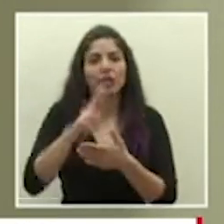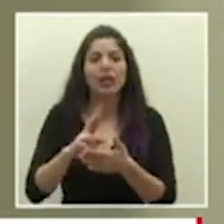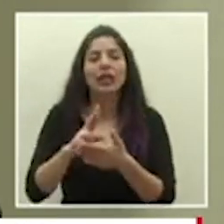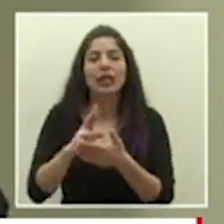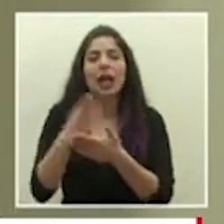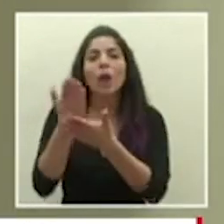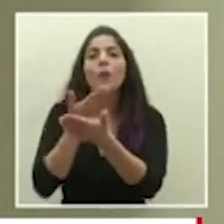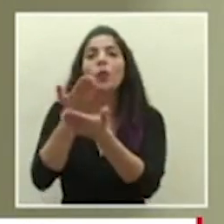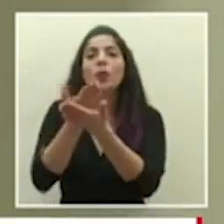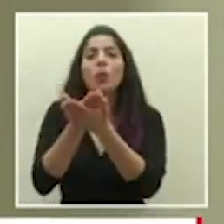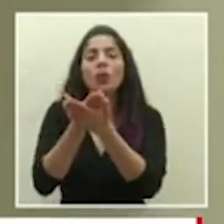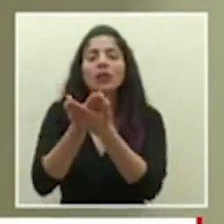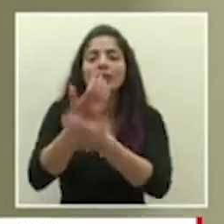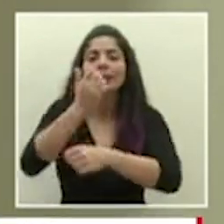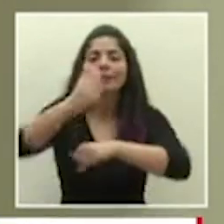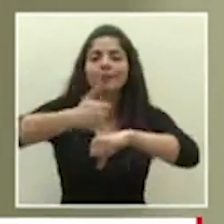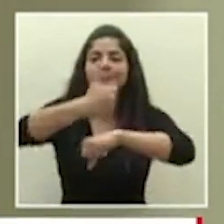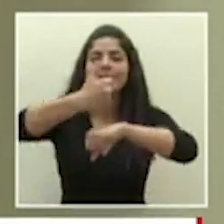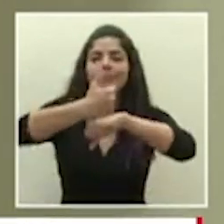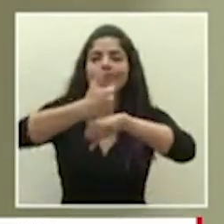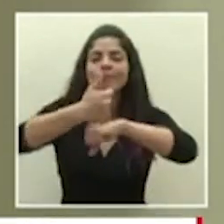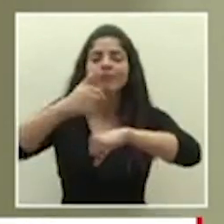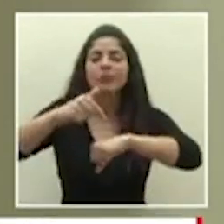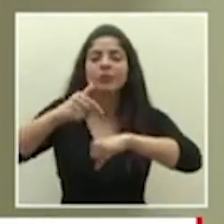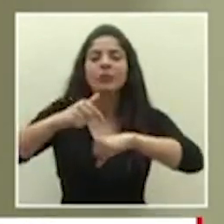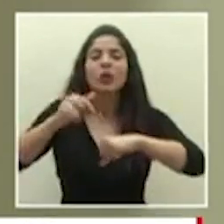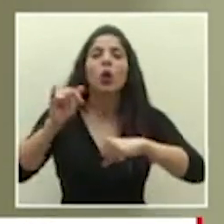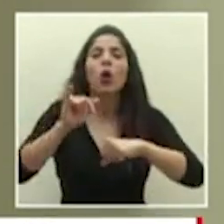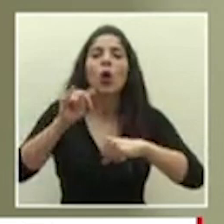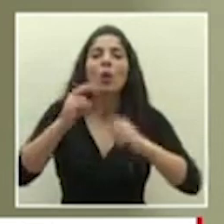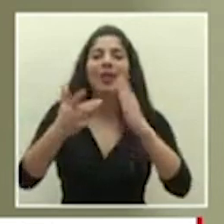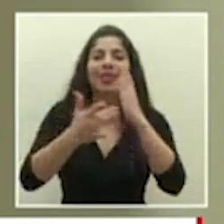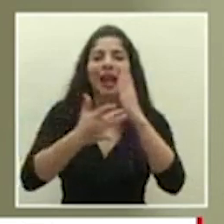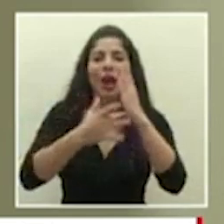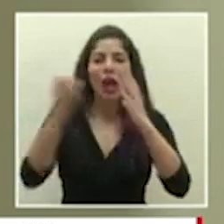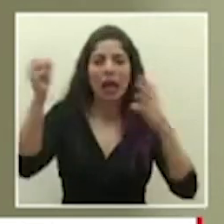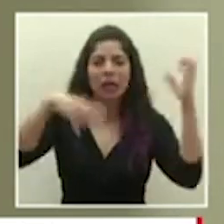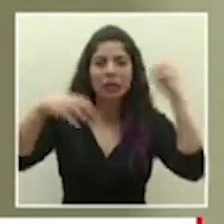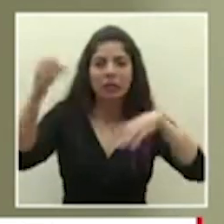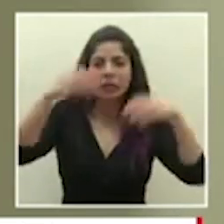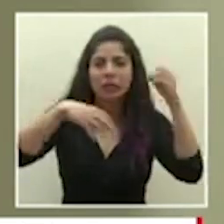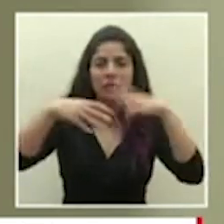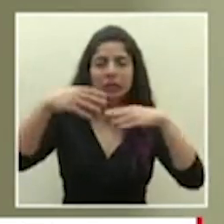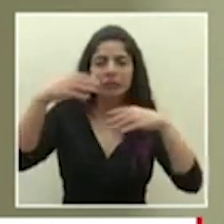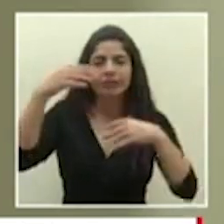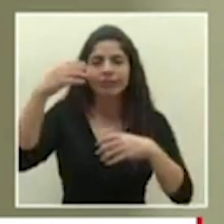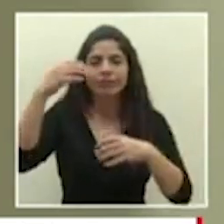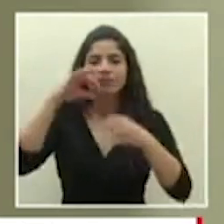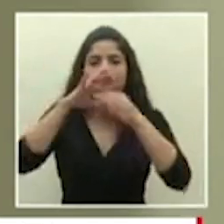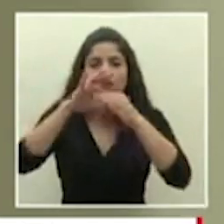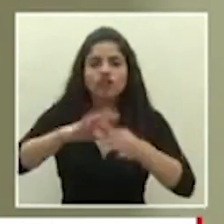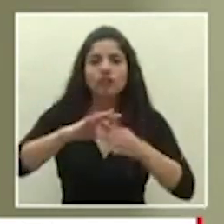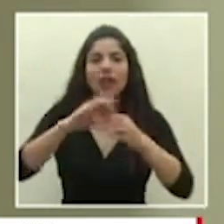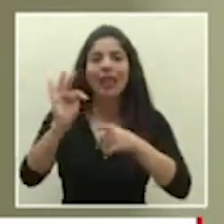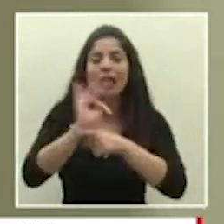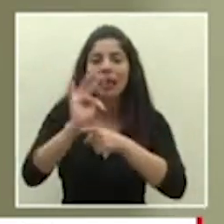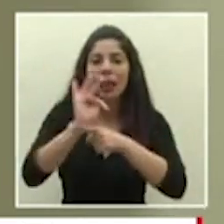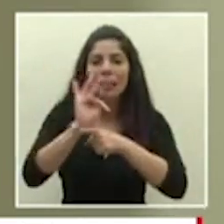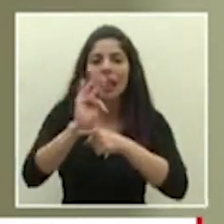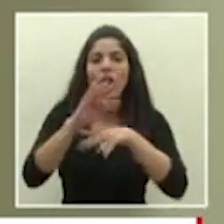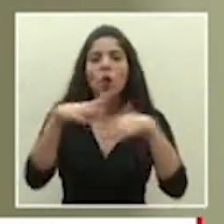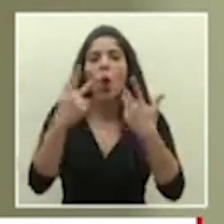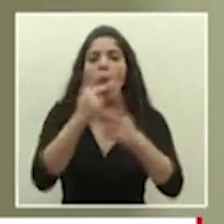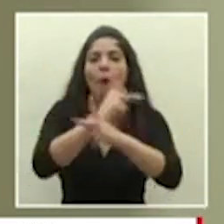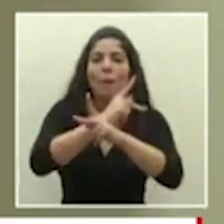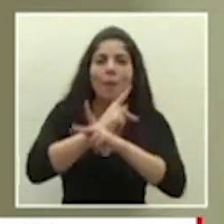este pool de de tecnologías relacionadas al tratamiento la prevención